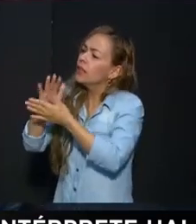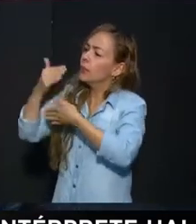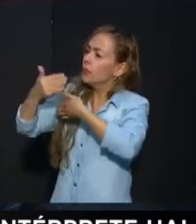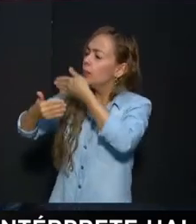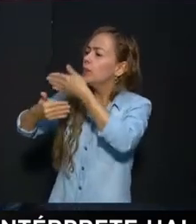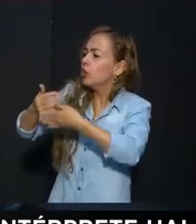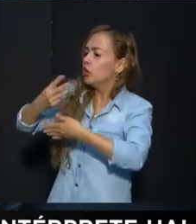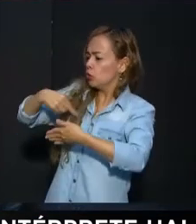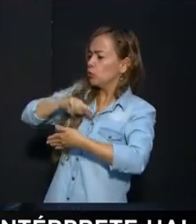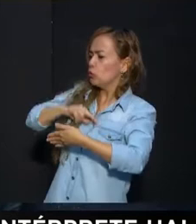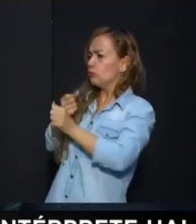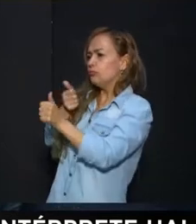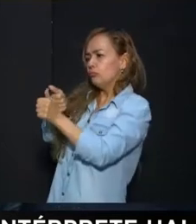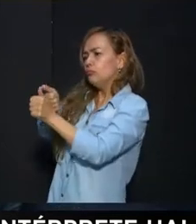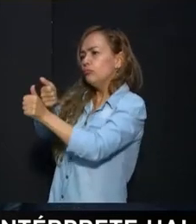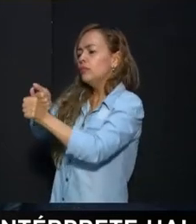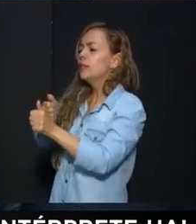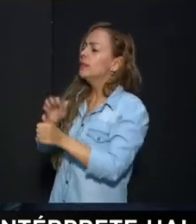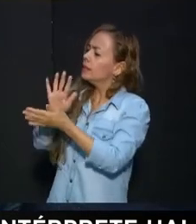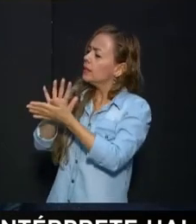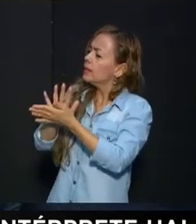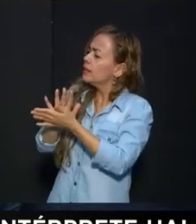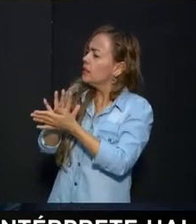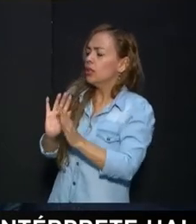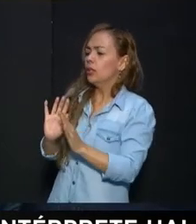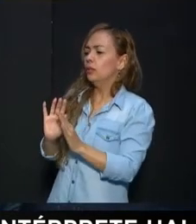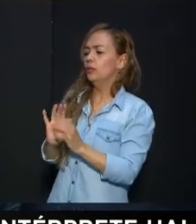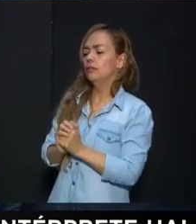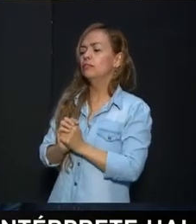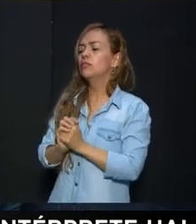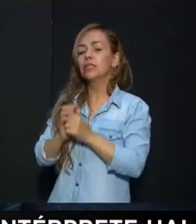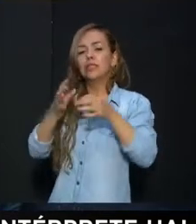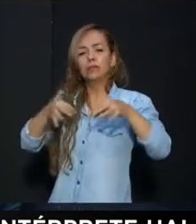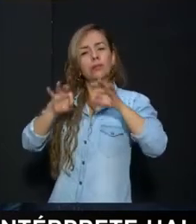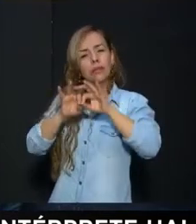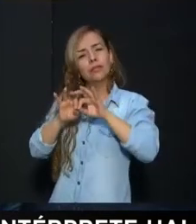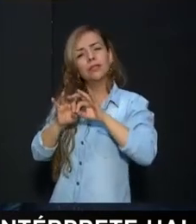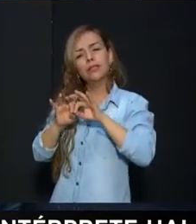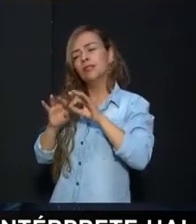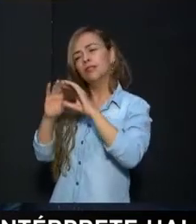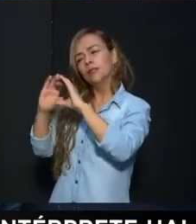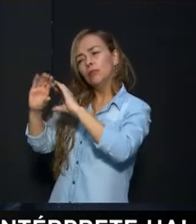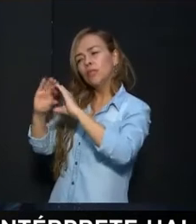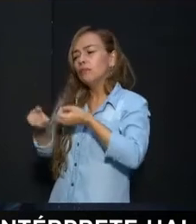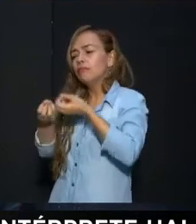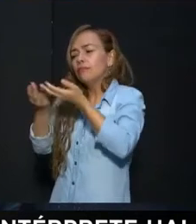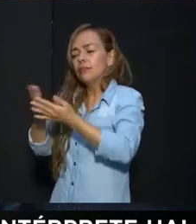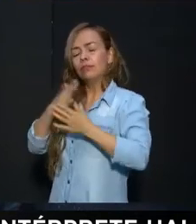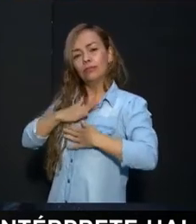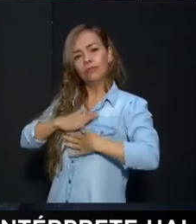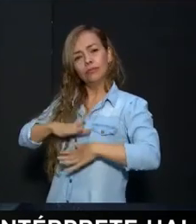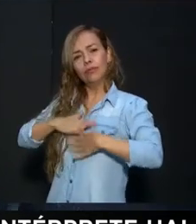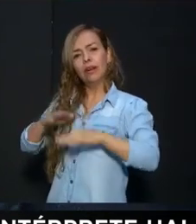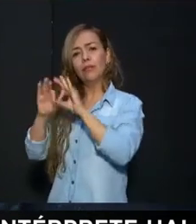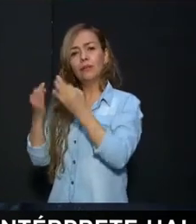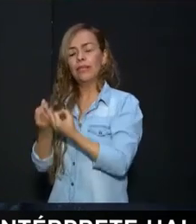bien Y estamos cumpliendo A la medida De las posibilidades Que tenemos Entonces Es darle esa parte De tranquilidad A la familia Y a las familias